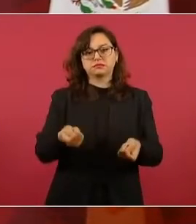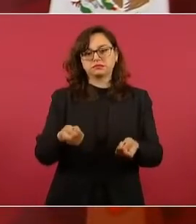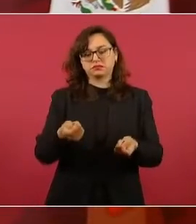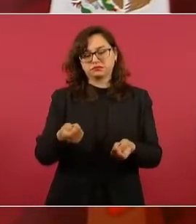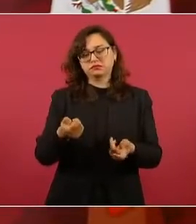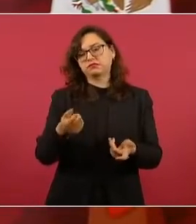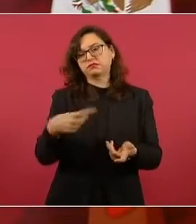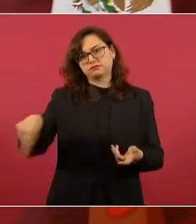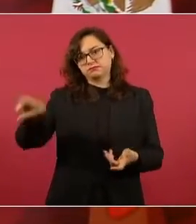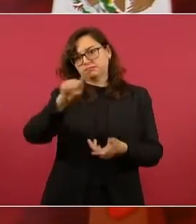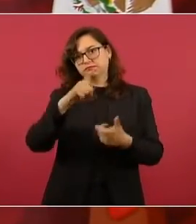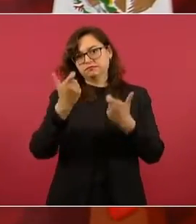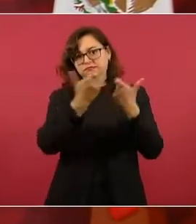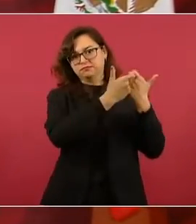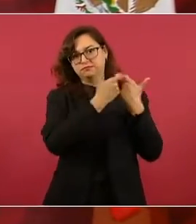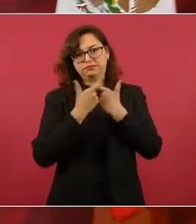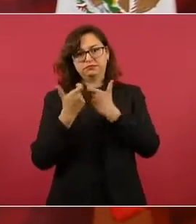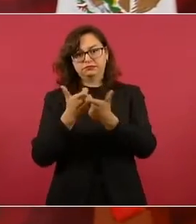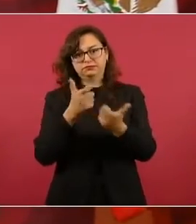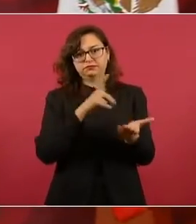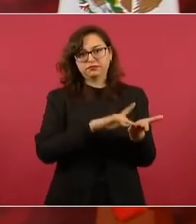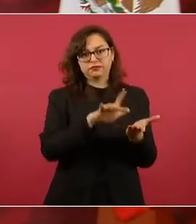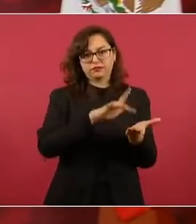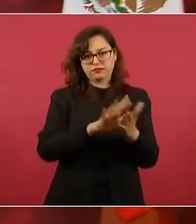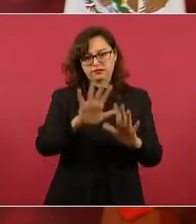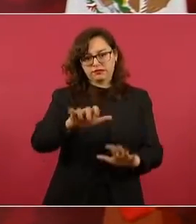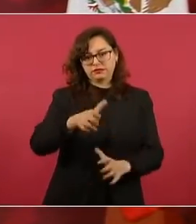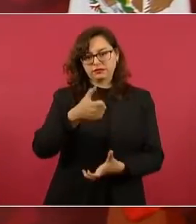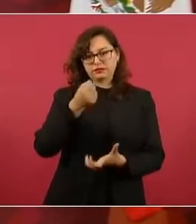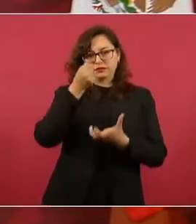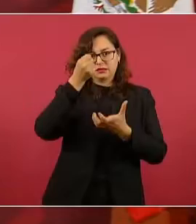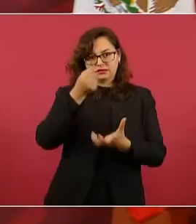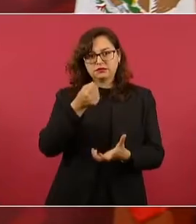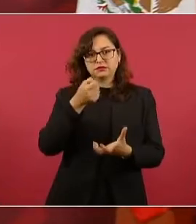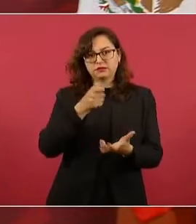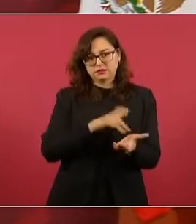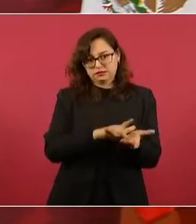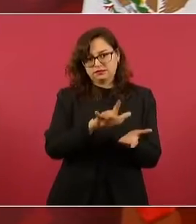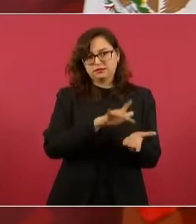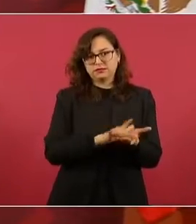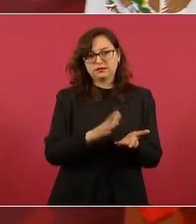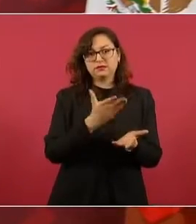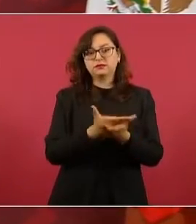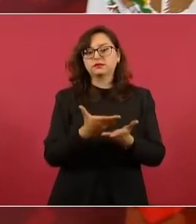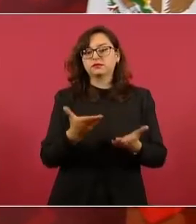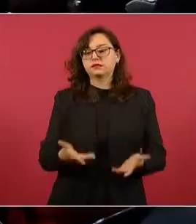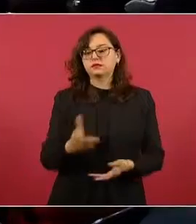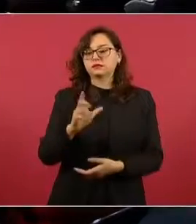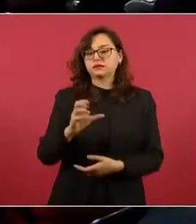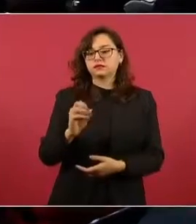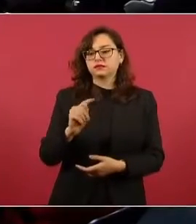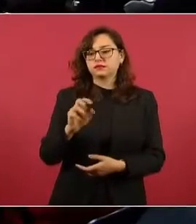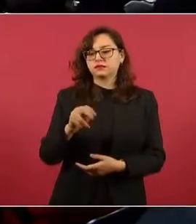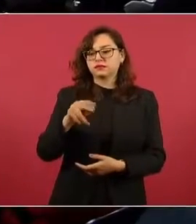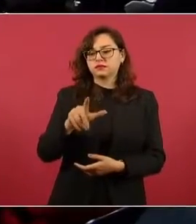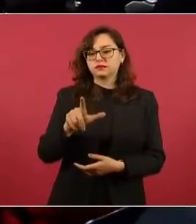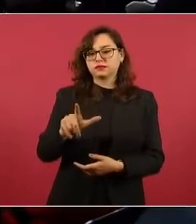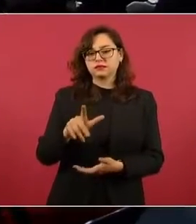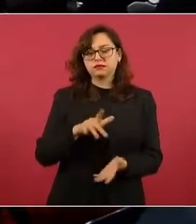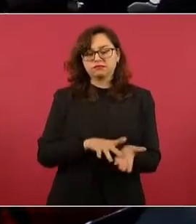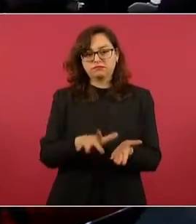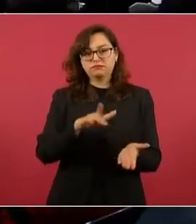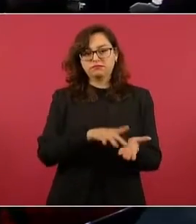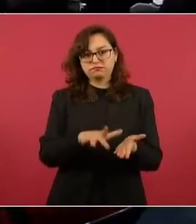se ayuda. Ahora la Lotería Nacional está aportando al